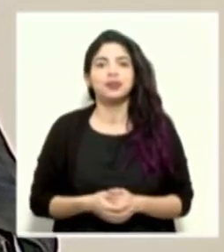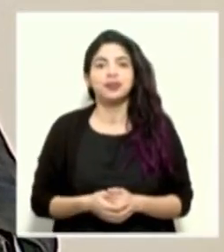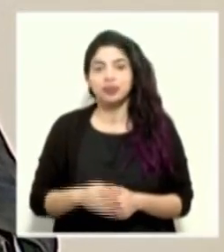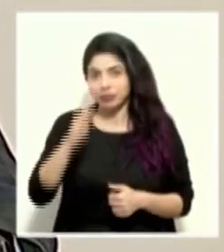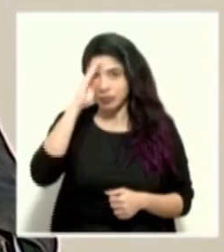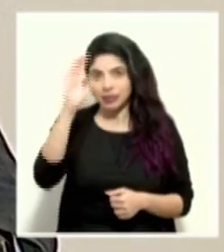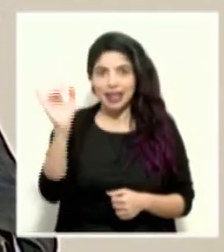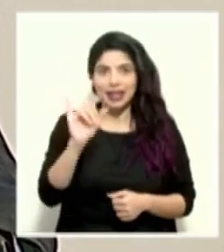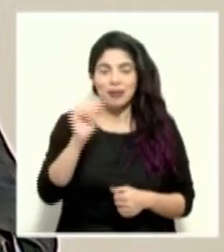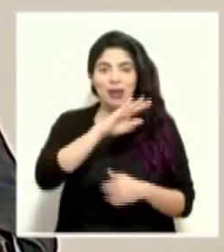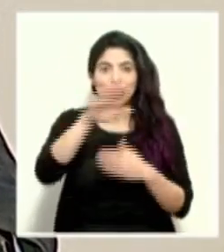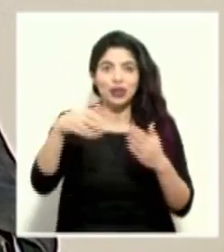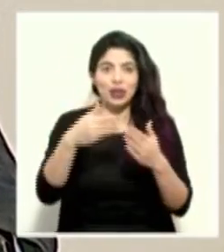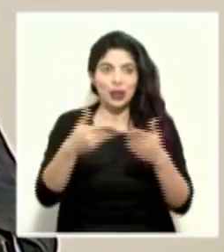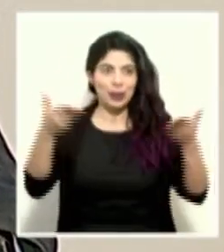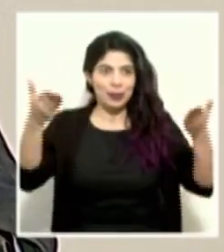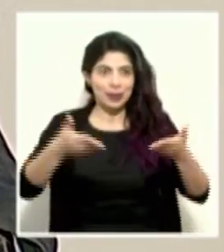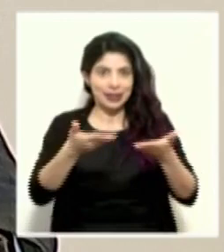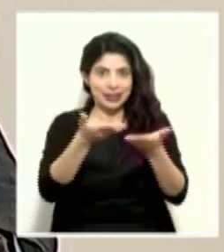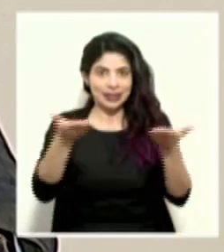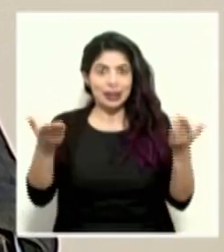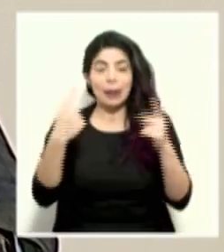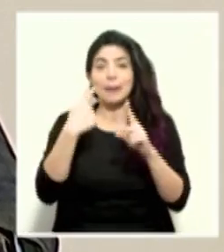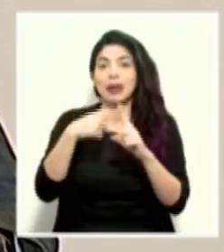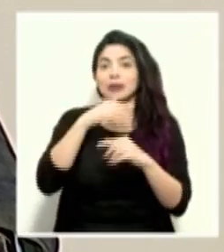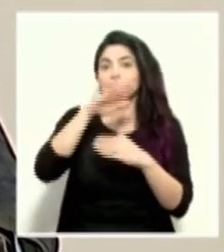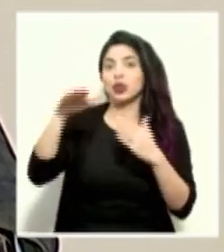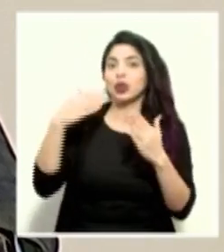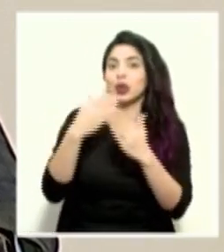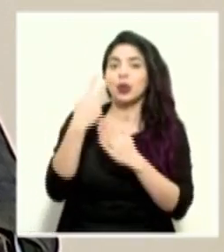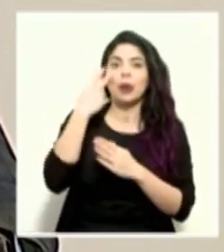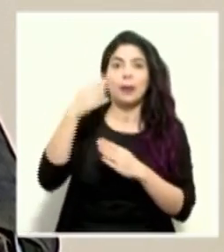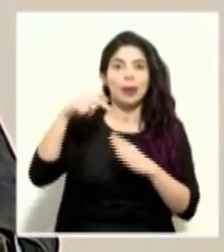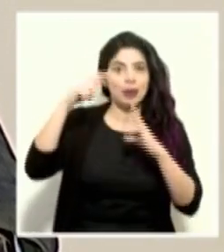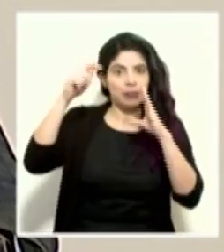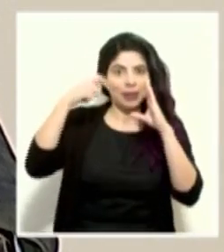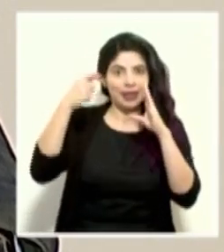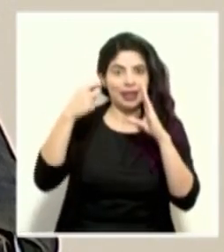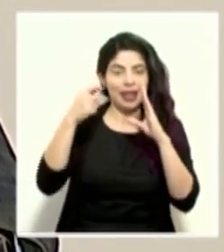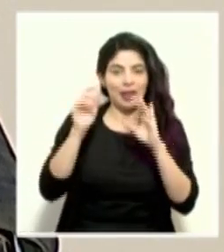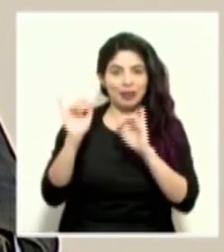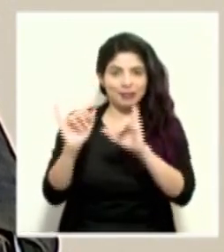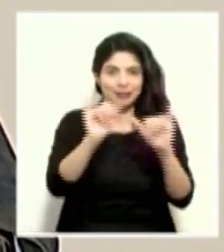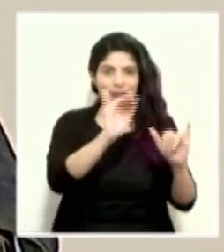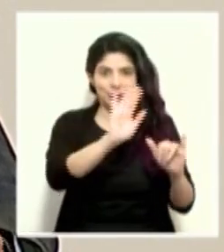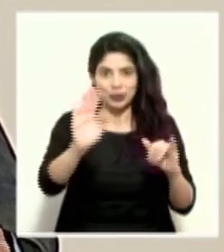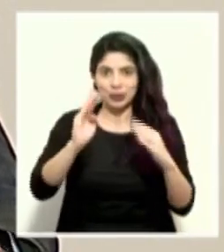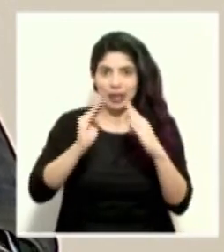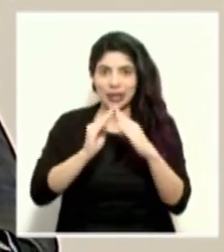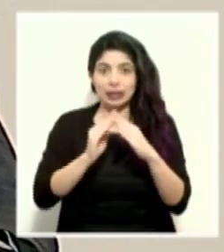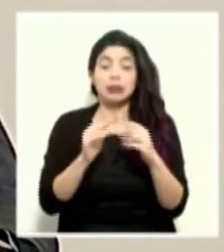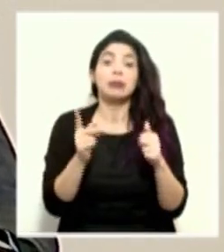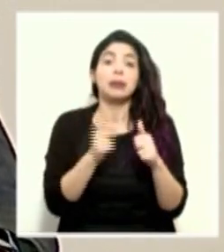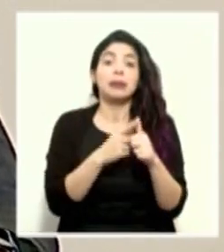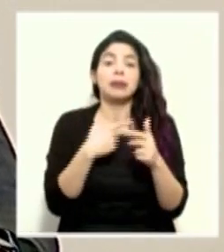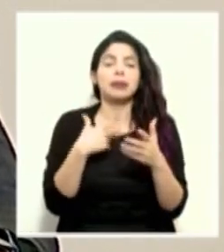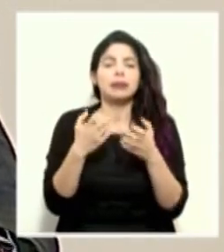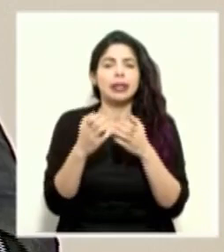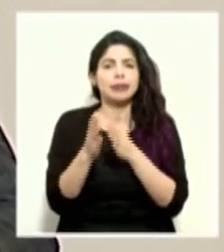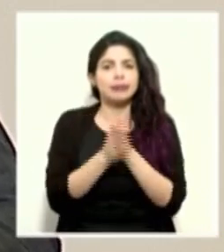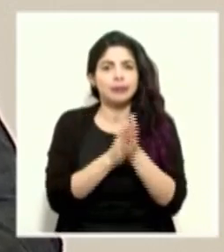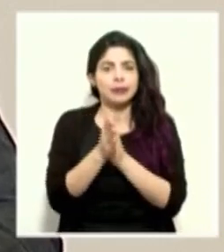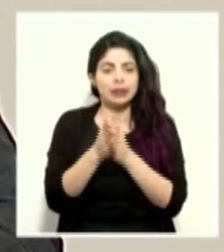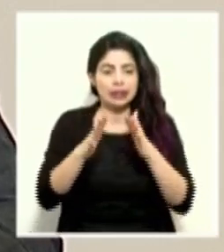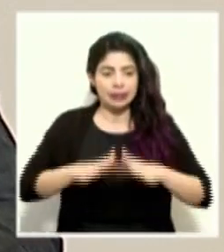Un saludo también a todos los que están presentes acá y a todos los que están siguiendo la transmisión desde sus casas. Primero, quería aprovechar